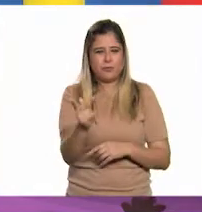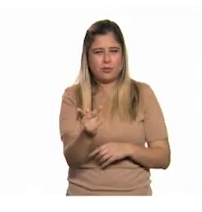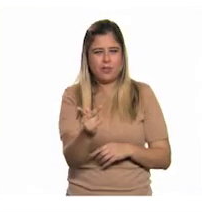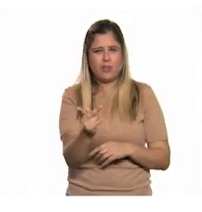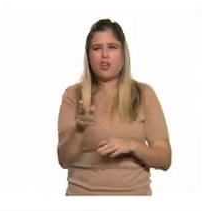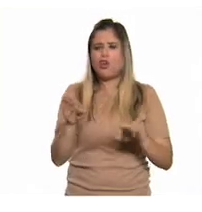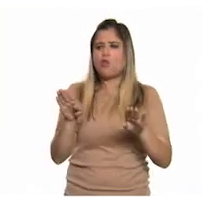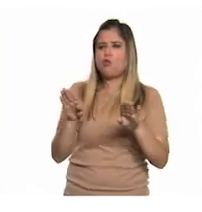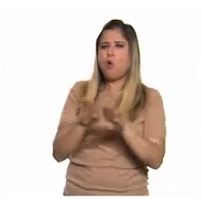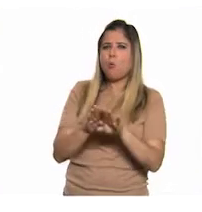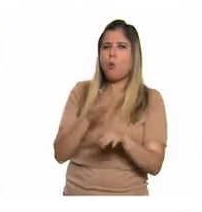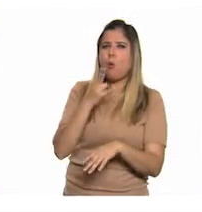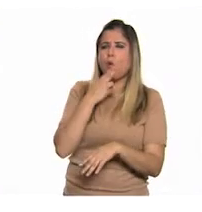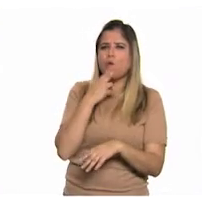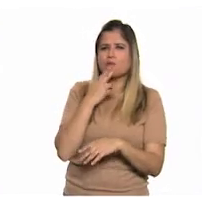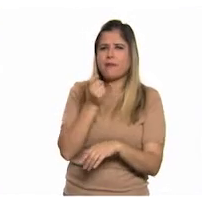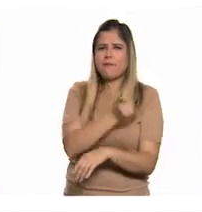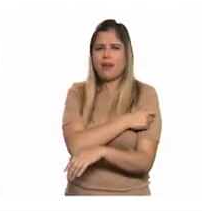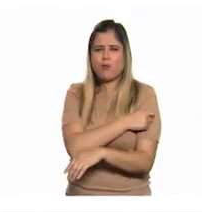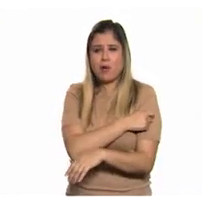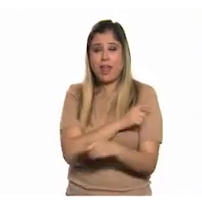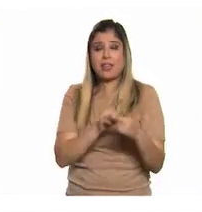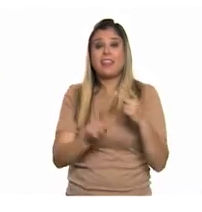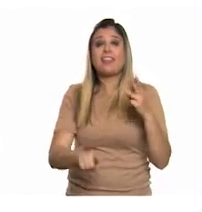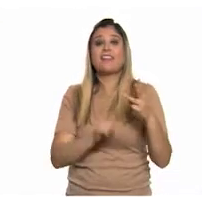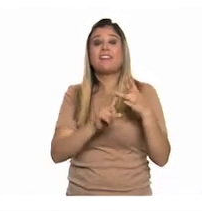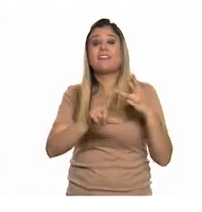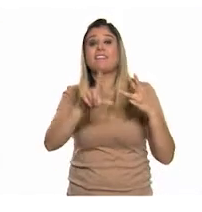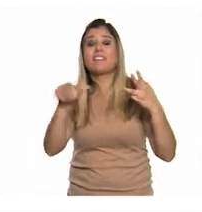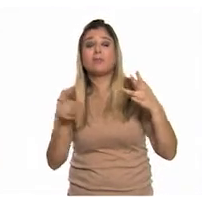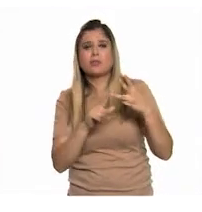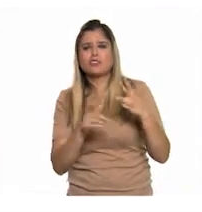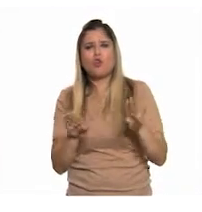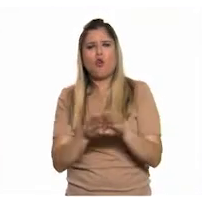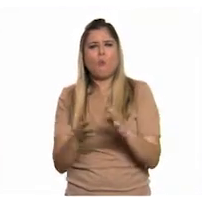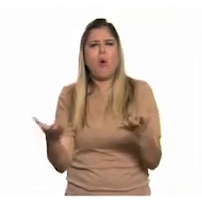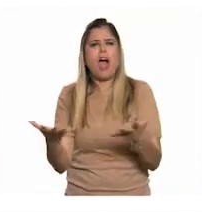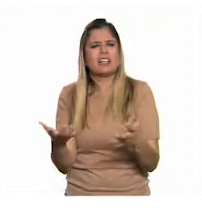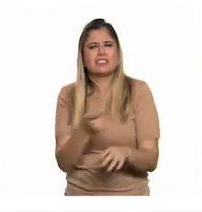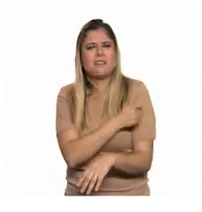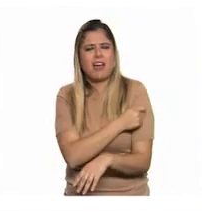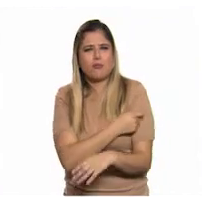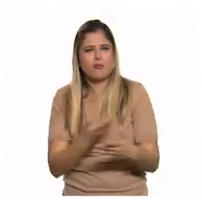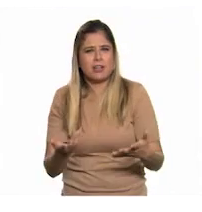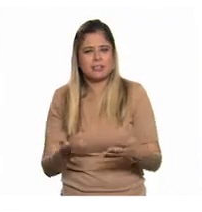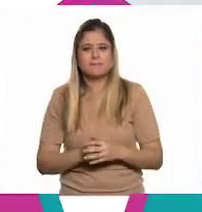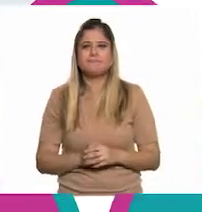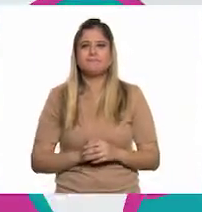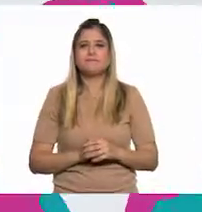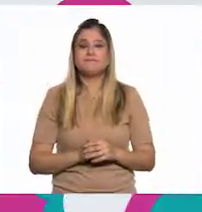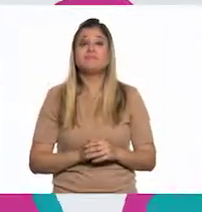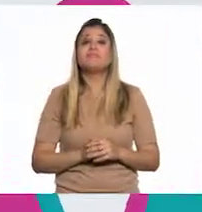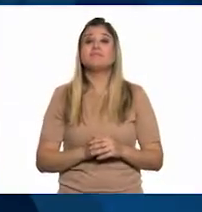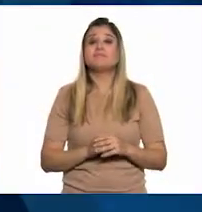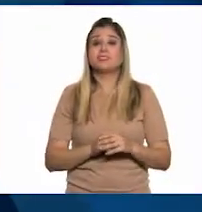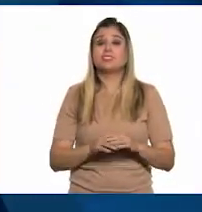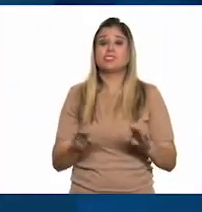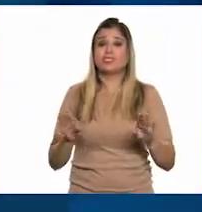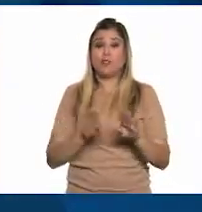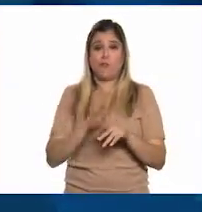¿Cómo funcionan las vacunas? Y después la de cómo se hacen. A ver, ¿cómo funcionan?